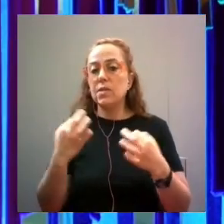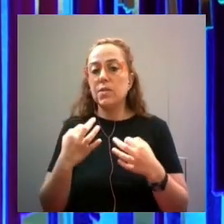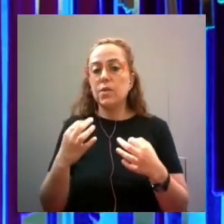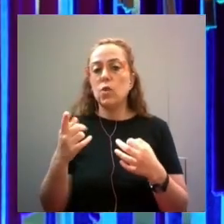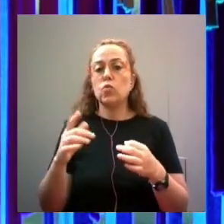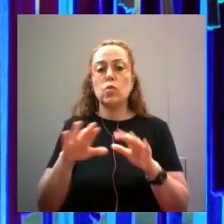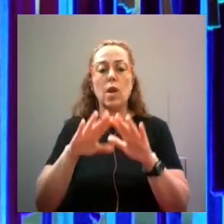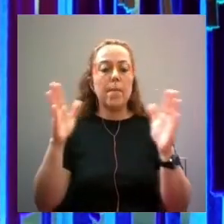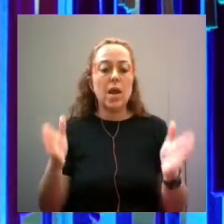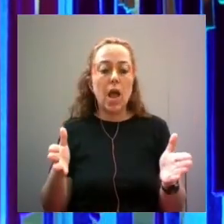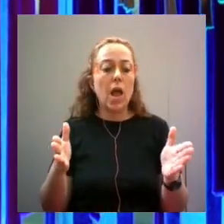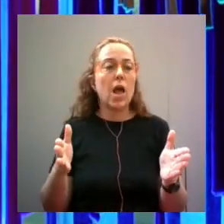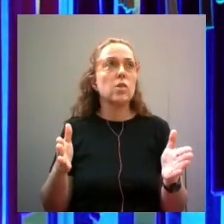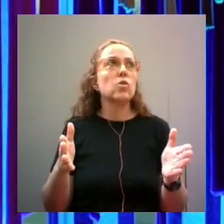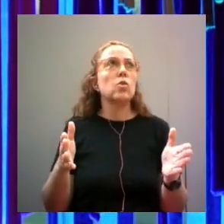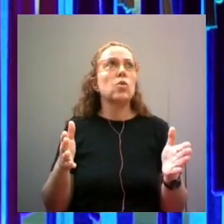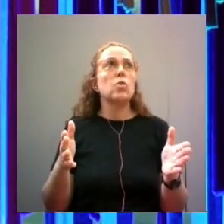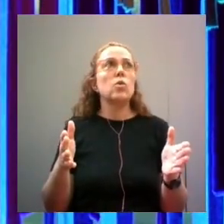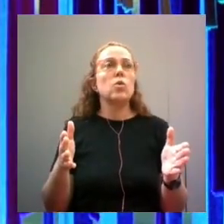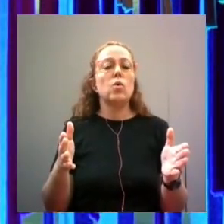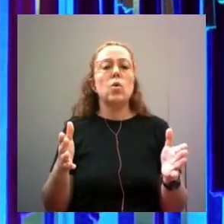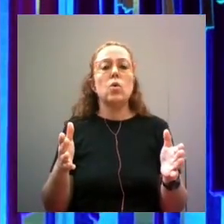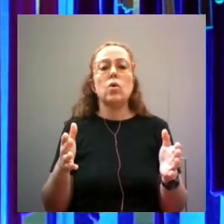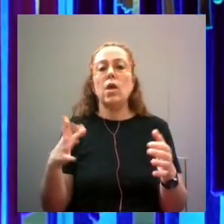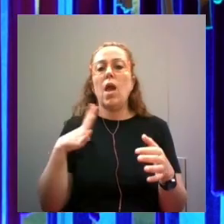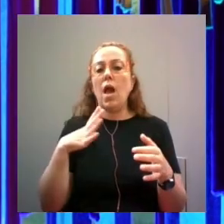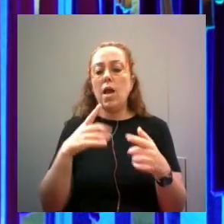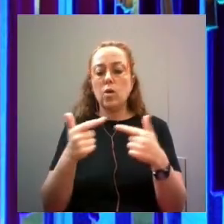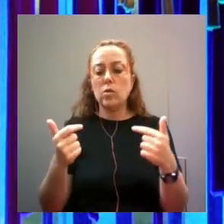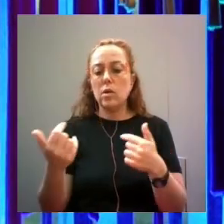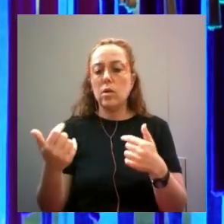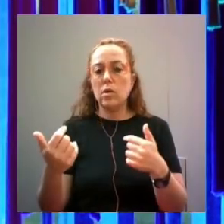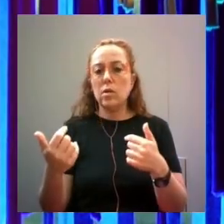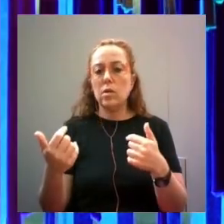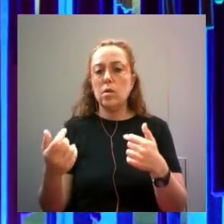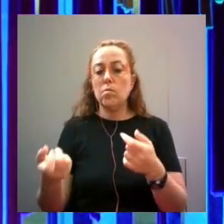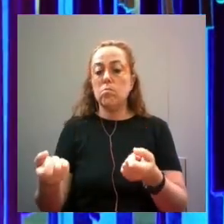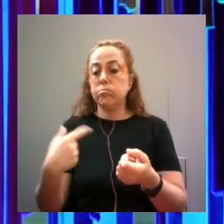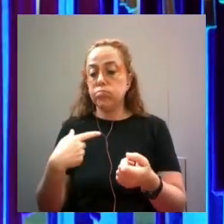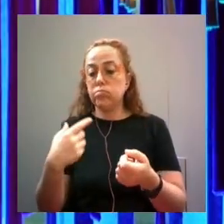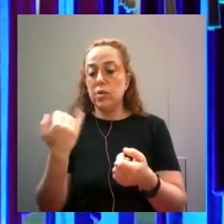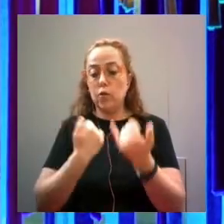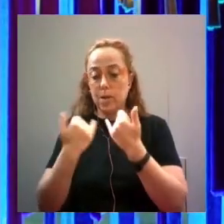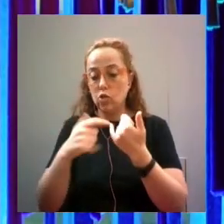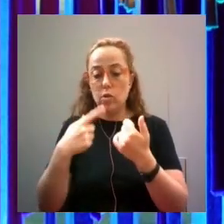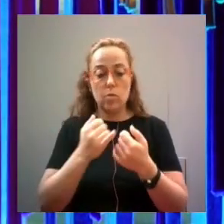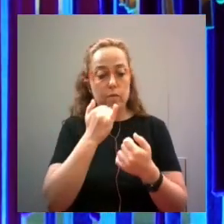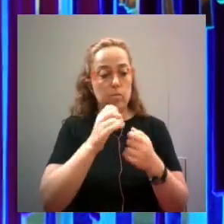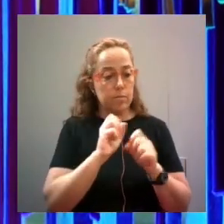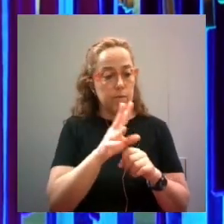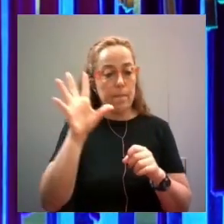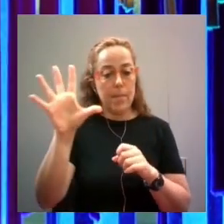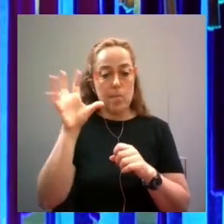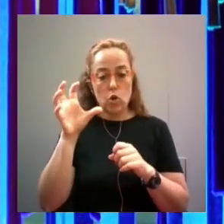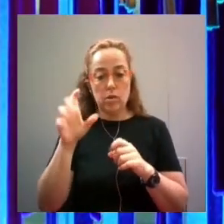que maneja datos de entrada, tiene salida de datos, procesa esos datos, memoriza datos y puede sacar